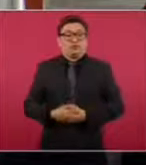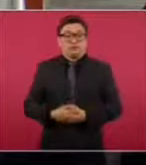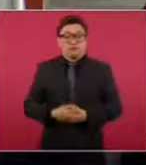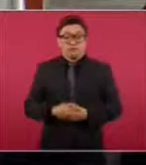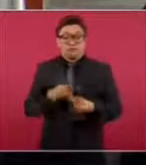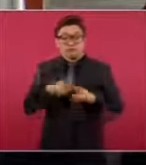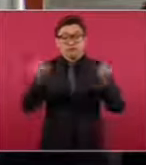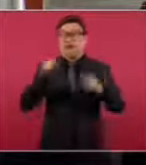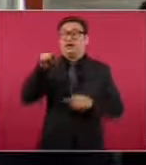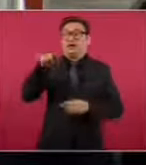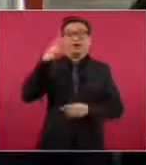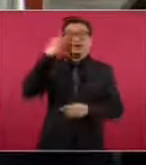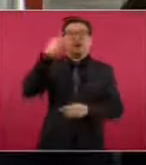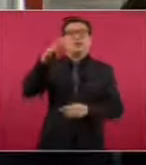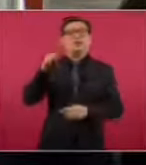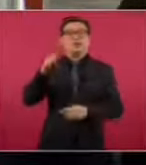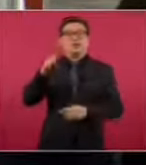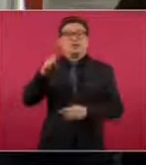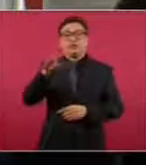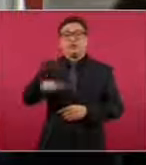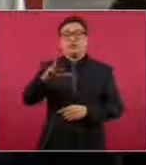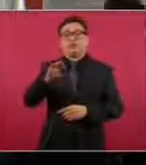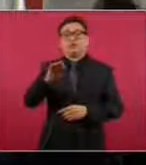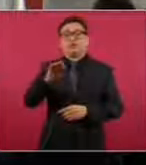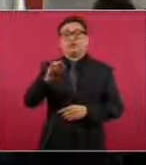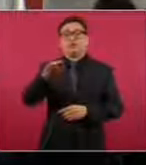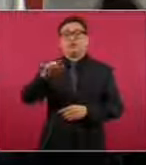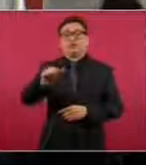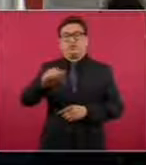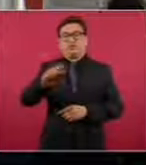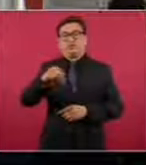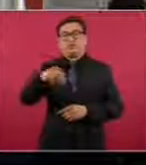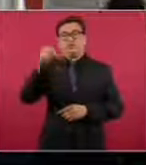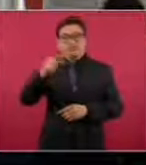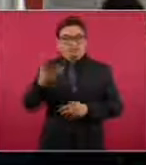el dueño del Reforma y del Norte,